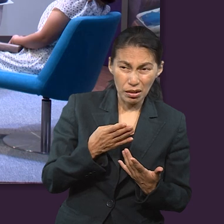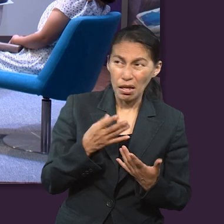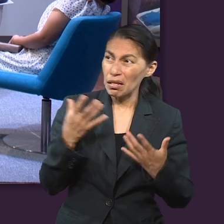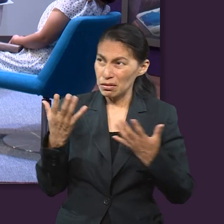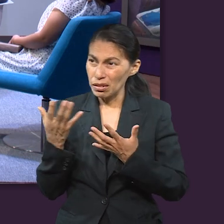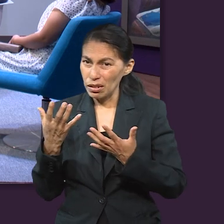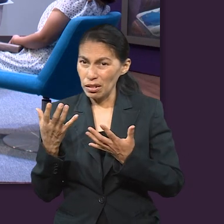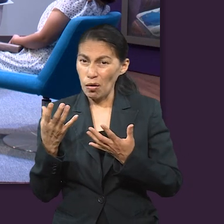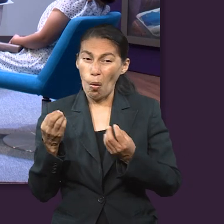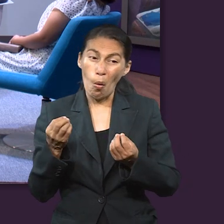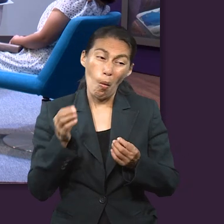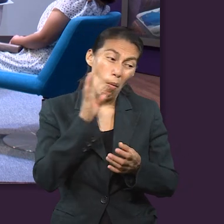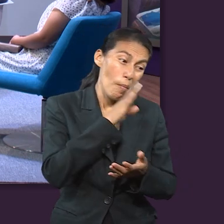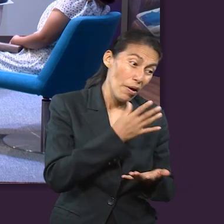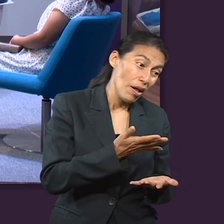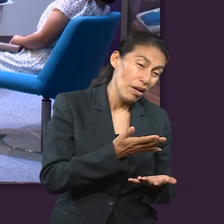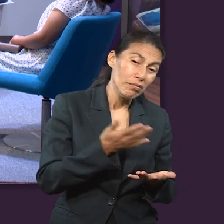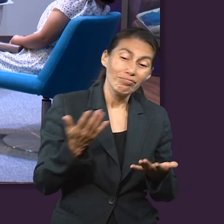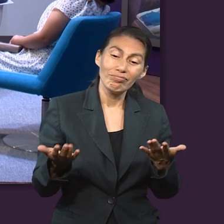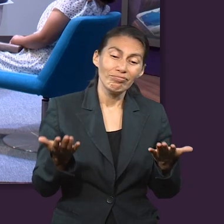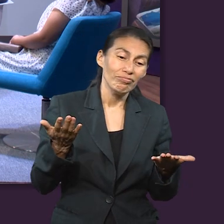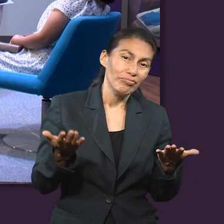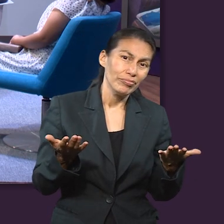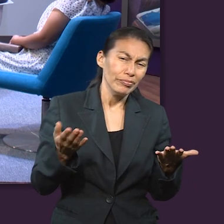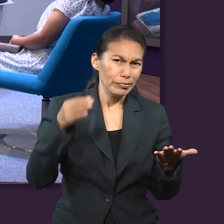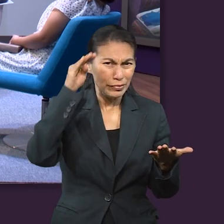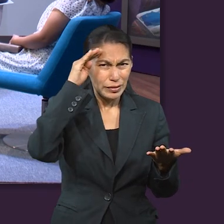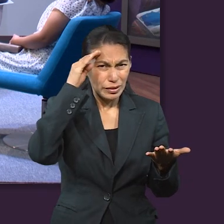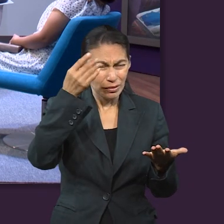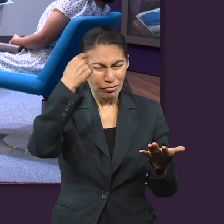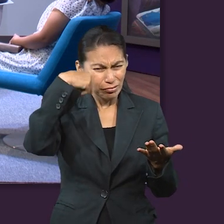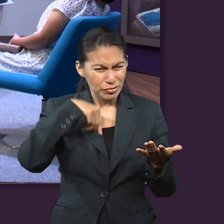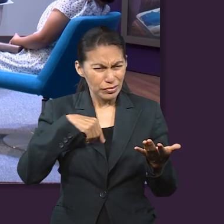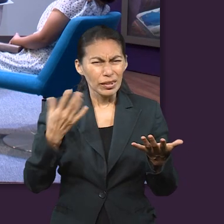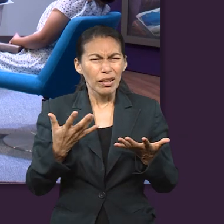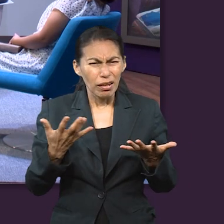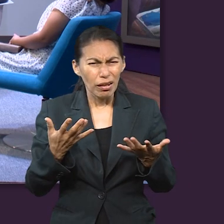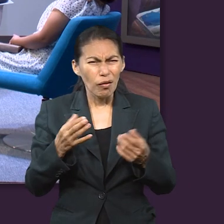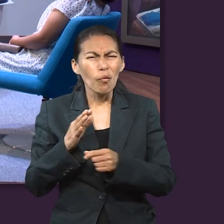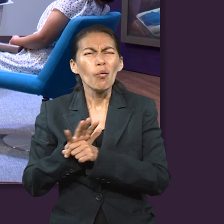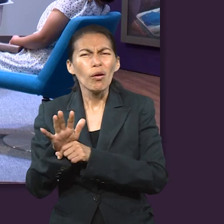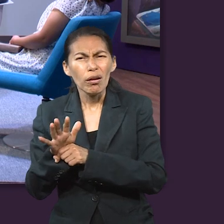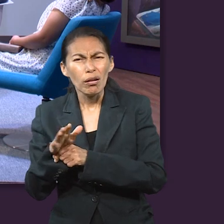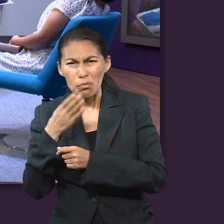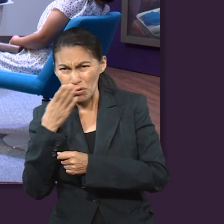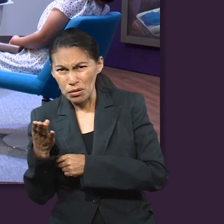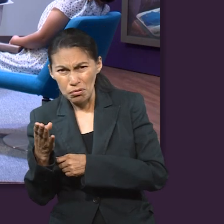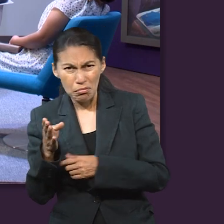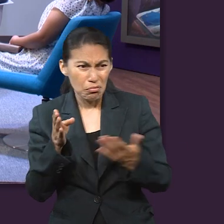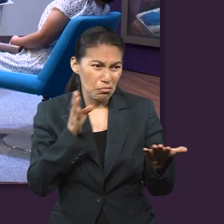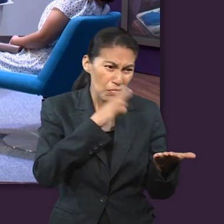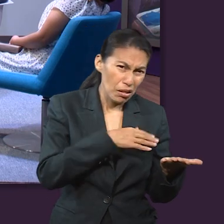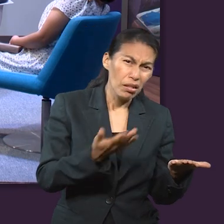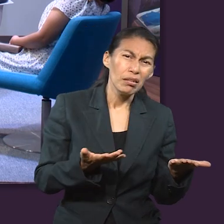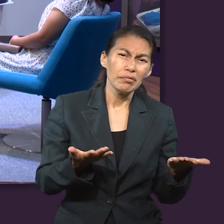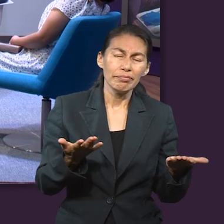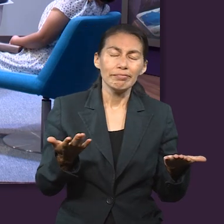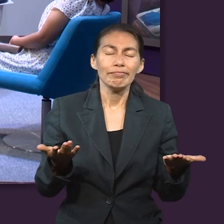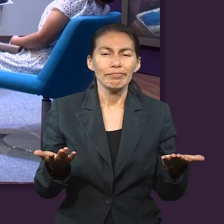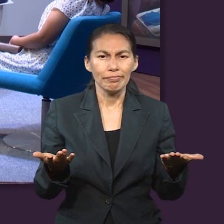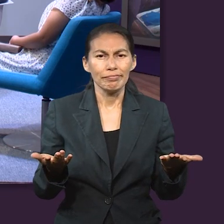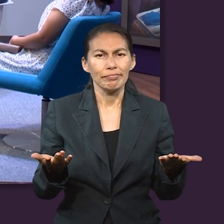perjudicando, reflexionar sobre mi vida, ¿qué estoy haciendo, no? Así que a veces tener ese